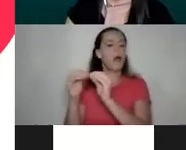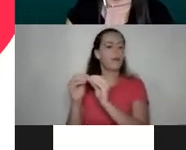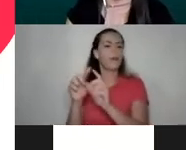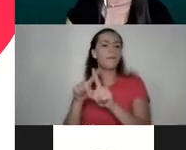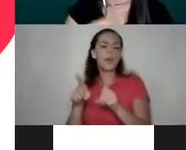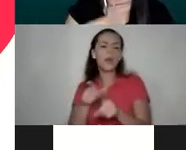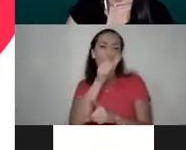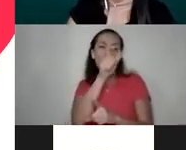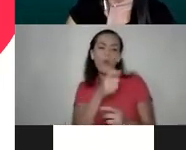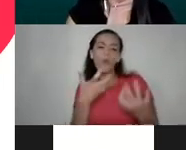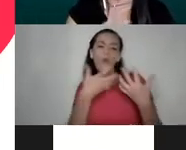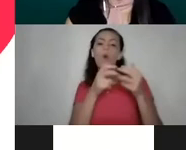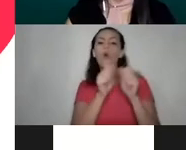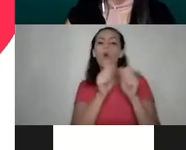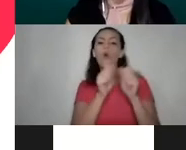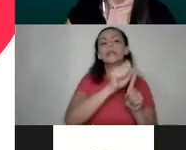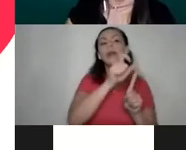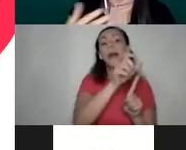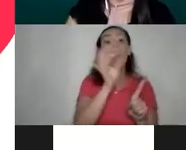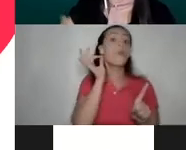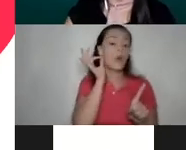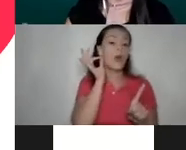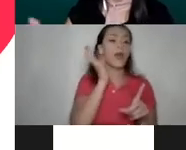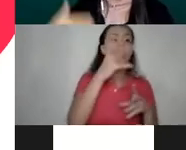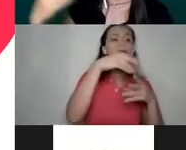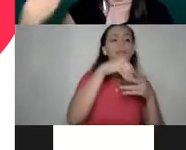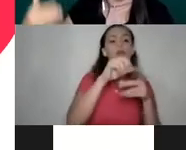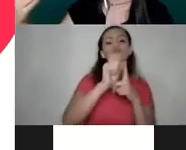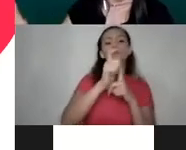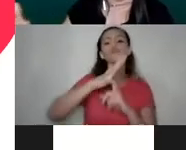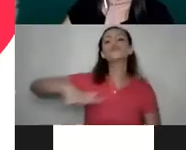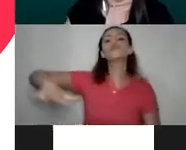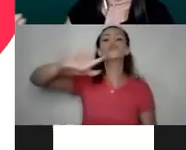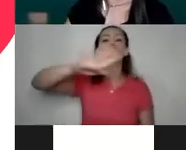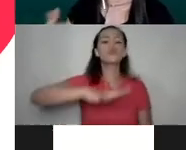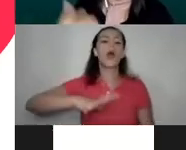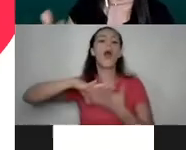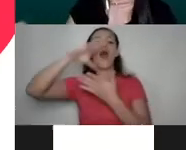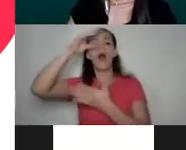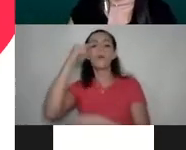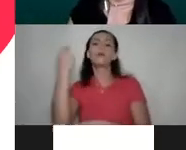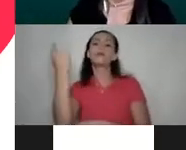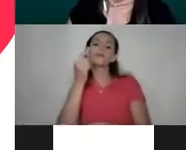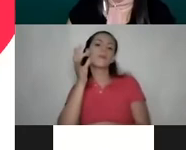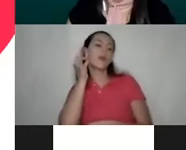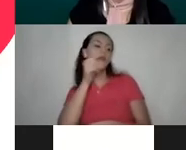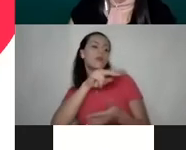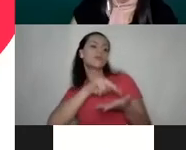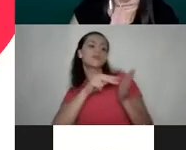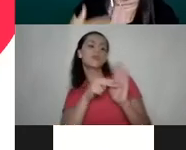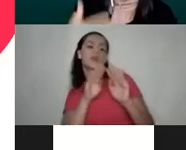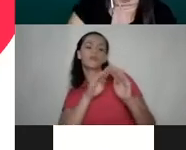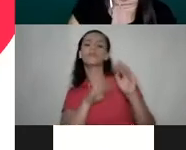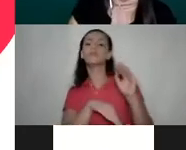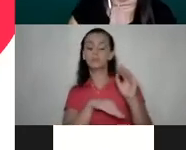con la condición de ser mujer dentro de una sociedad que ha estado aprendiendo que ser mujer significa algo en particular.